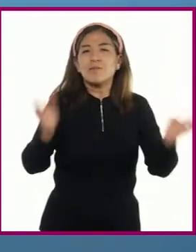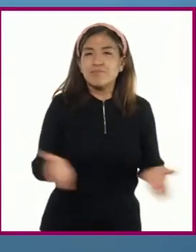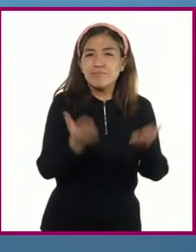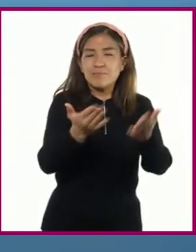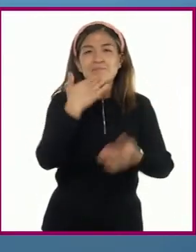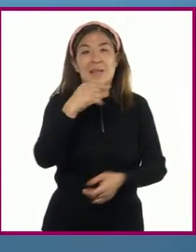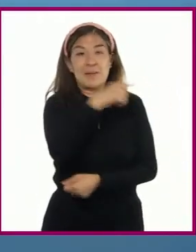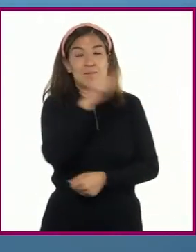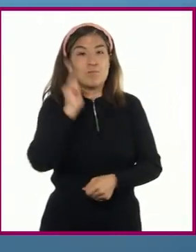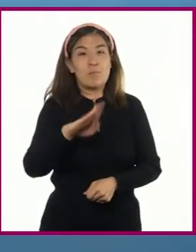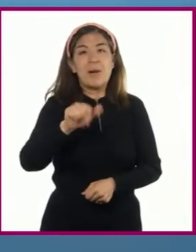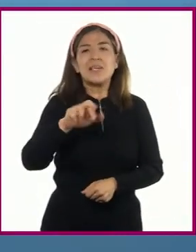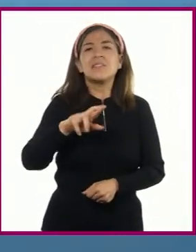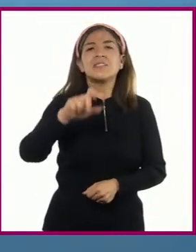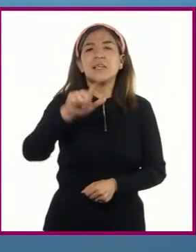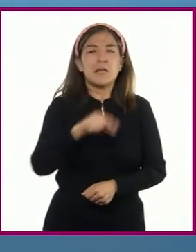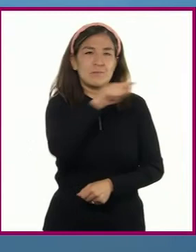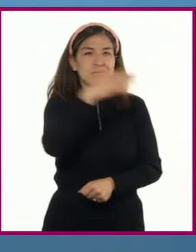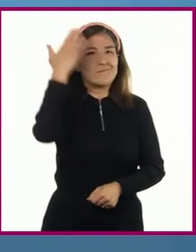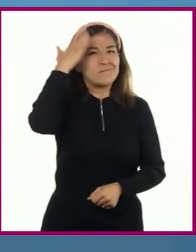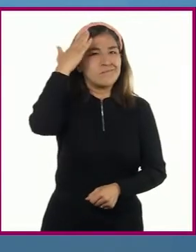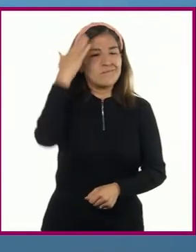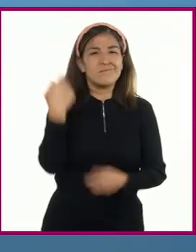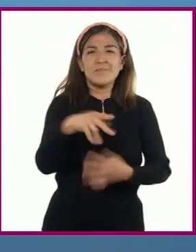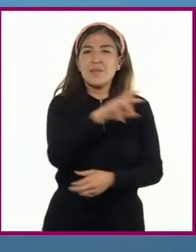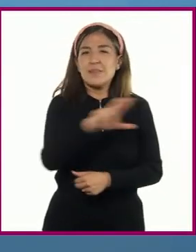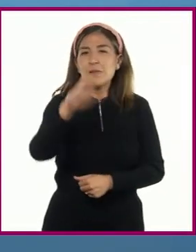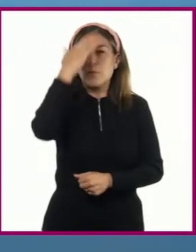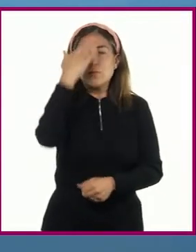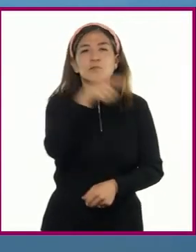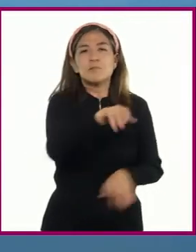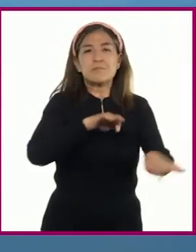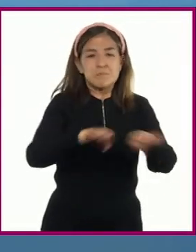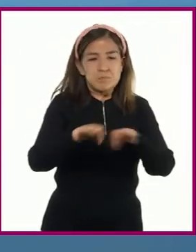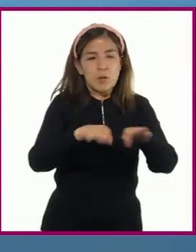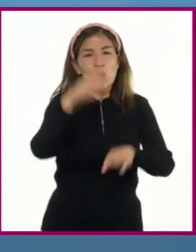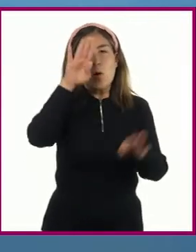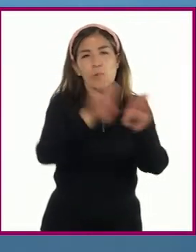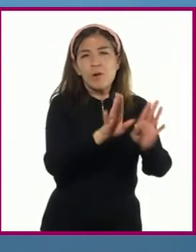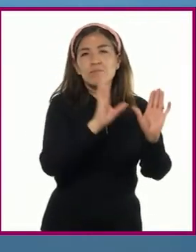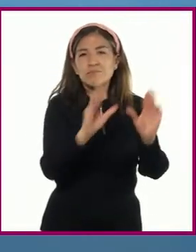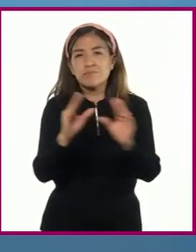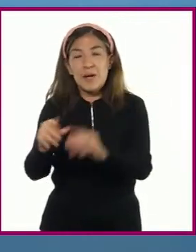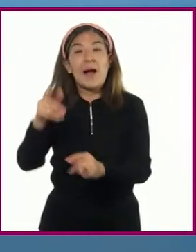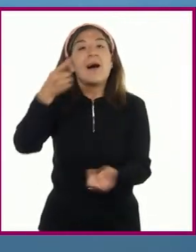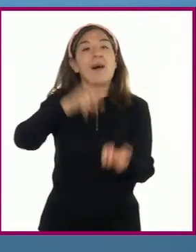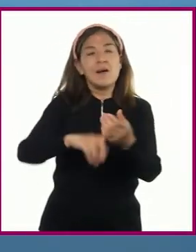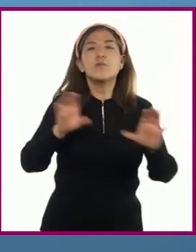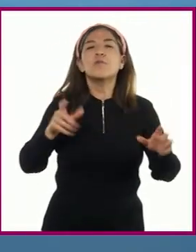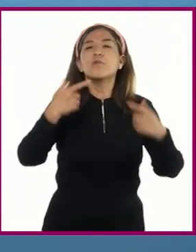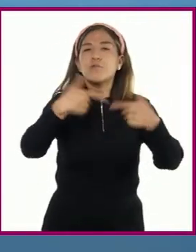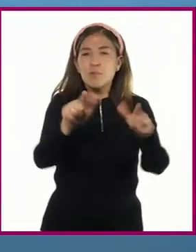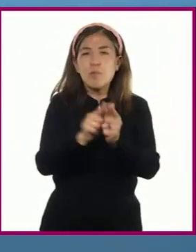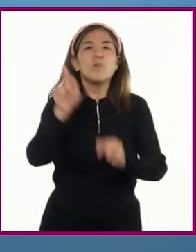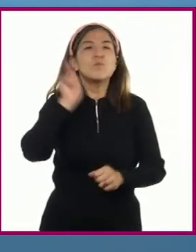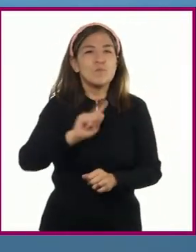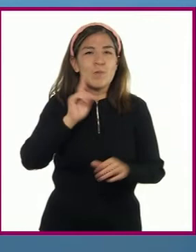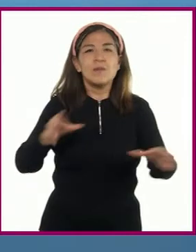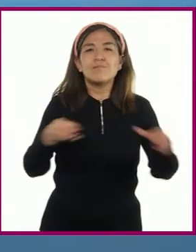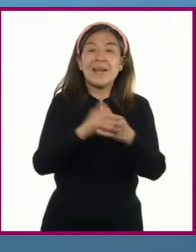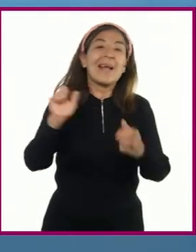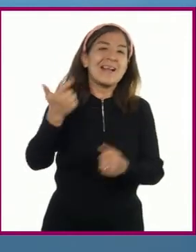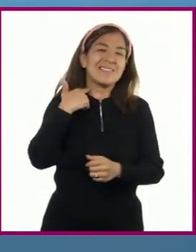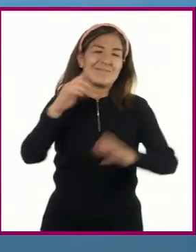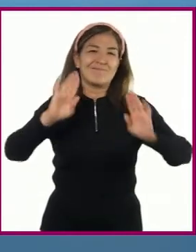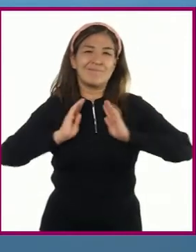A Marisela la reconocen como una lideresa gracias al trabajo de formación que realiza con mujeres excombatientes. Le